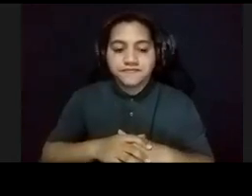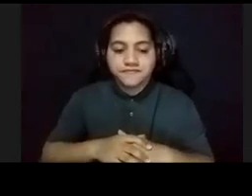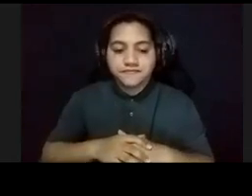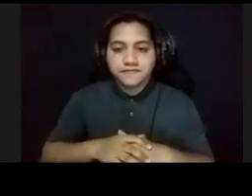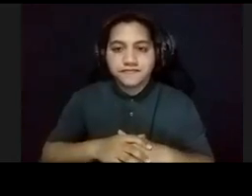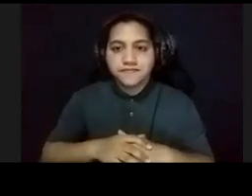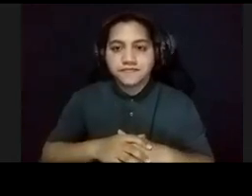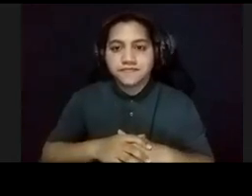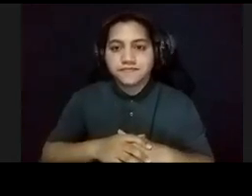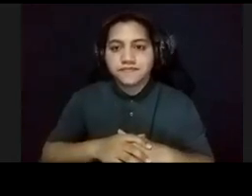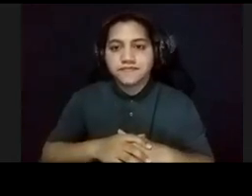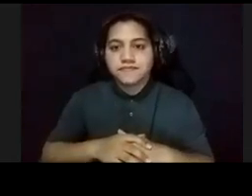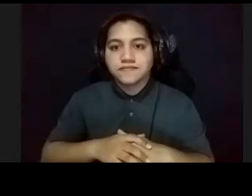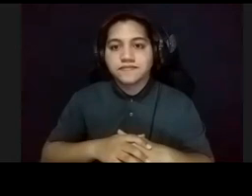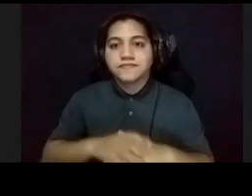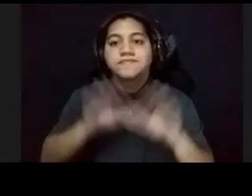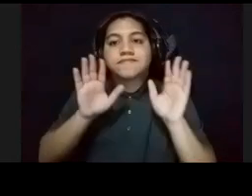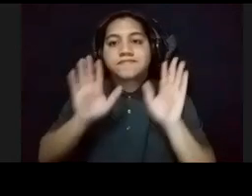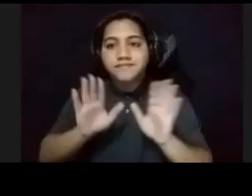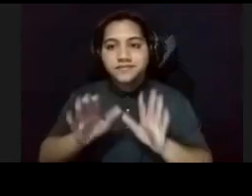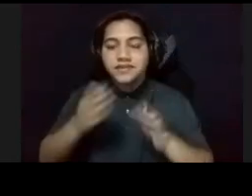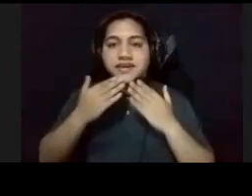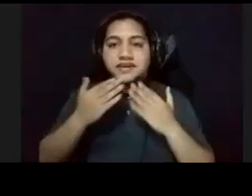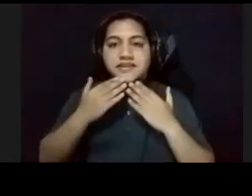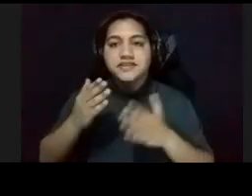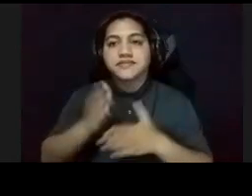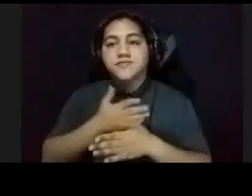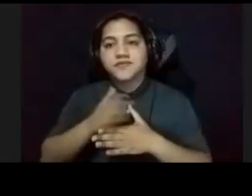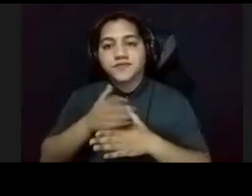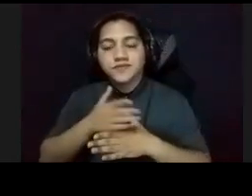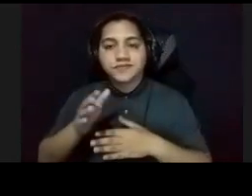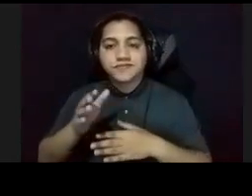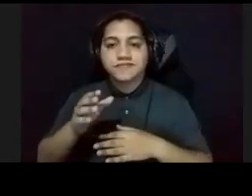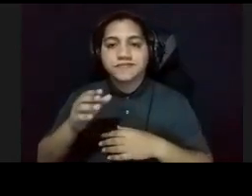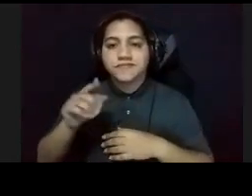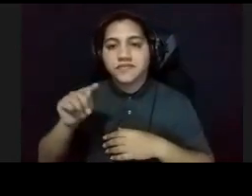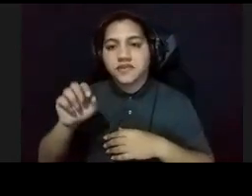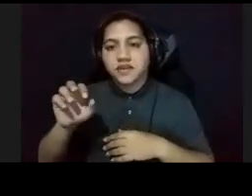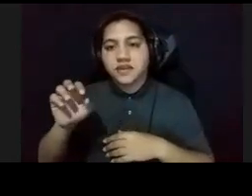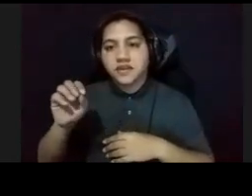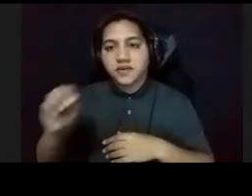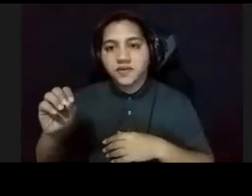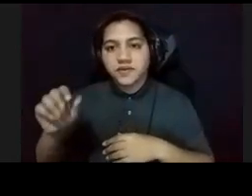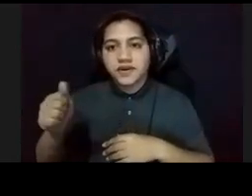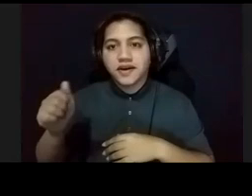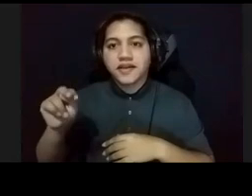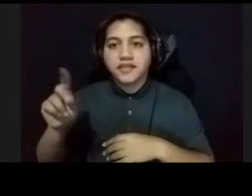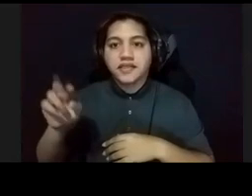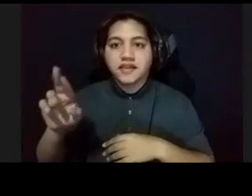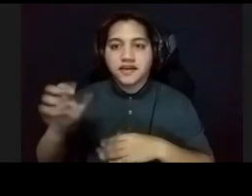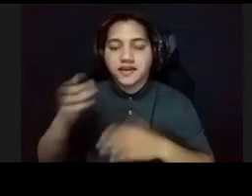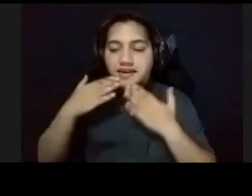Maravilloso análisis y explicación, gracias por compartirlo, indica Teo, Andrés, gracias Teo,